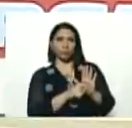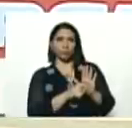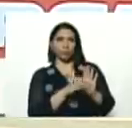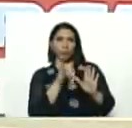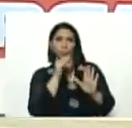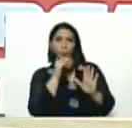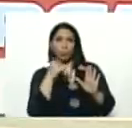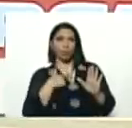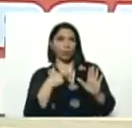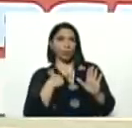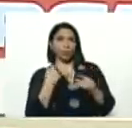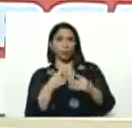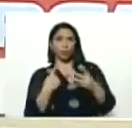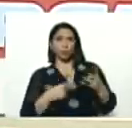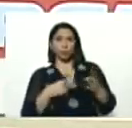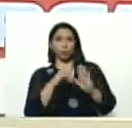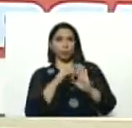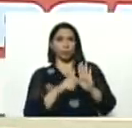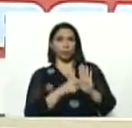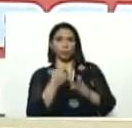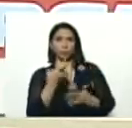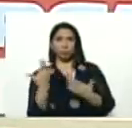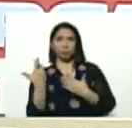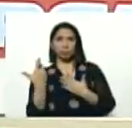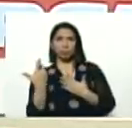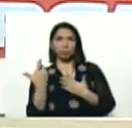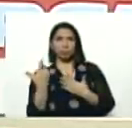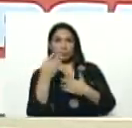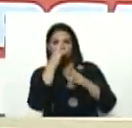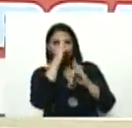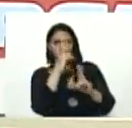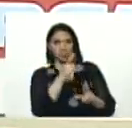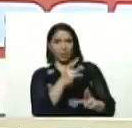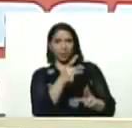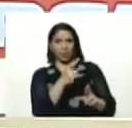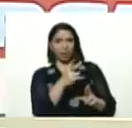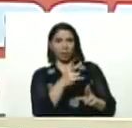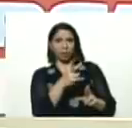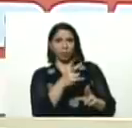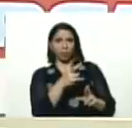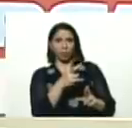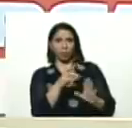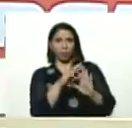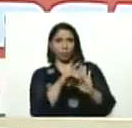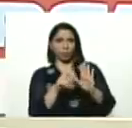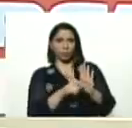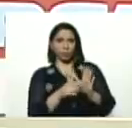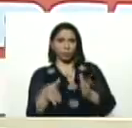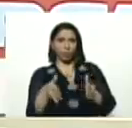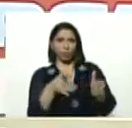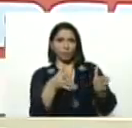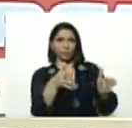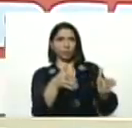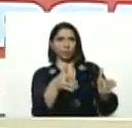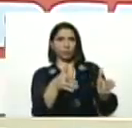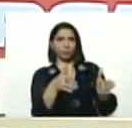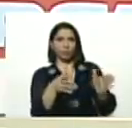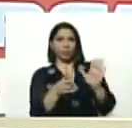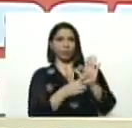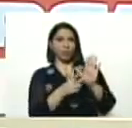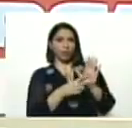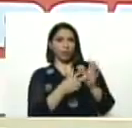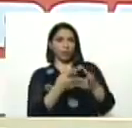cualquier cosa, esta constitución, el respeto, de esta constitución, es el camino, de la verdadera